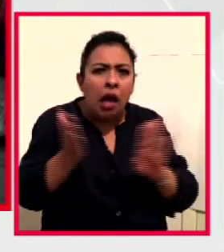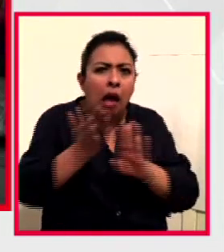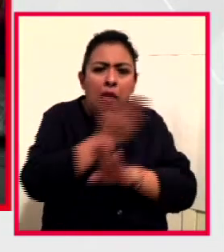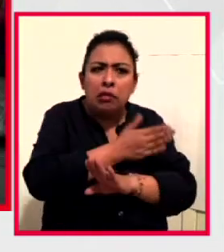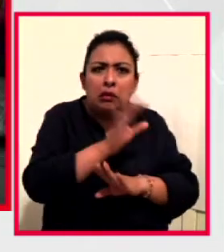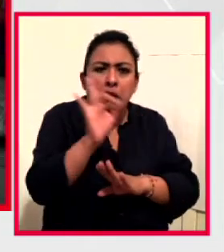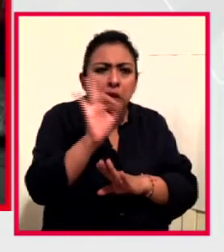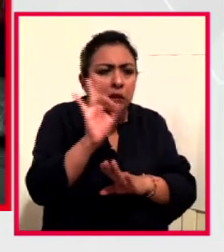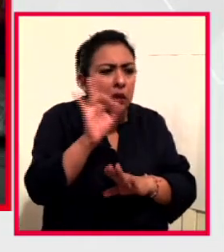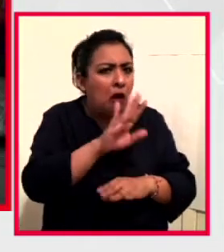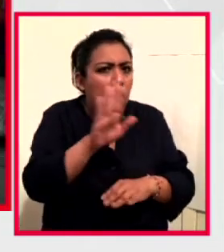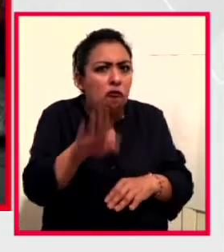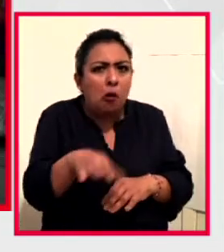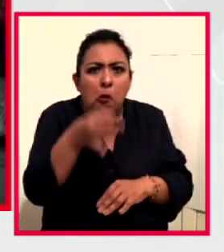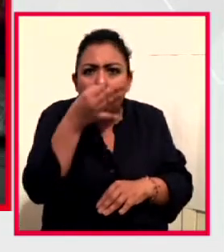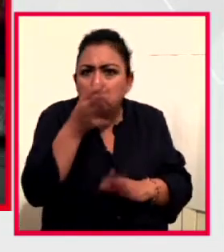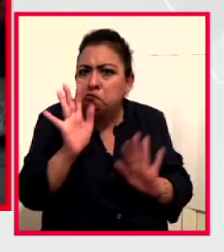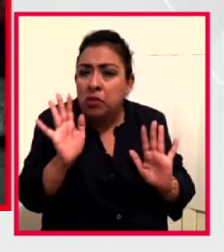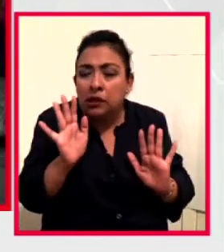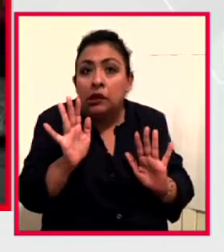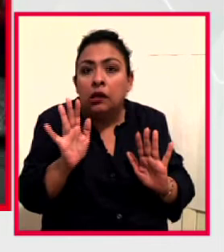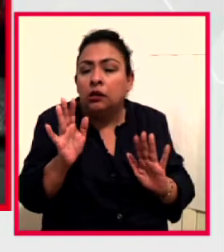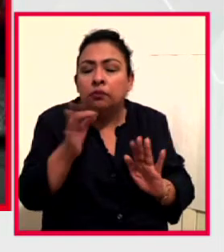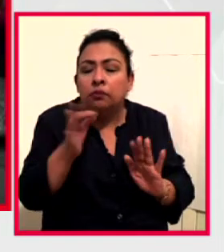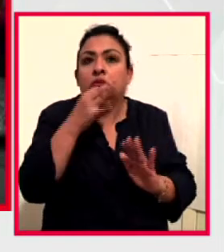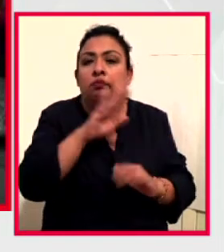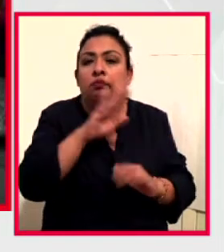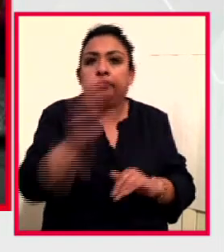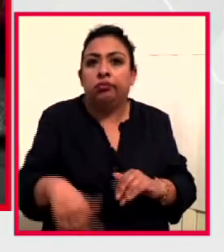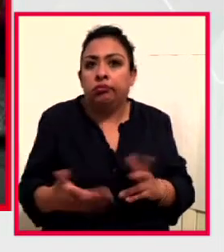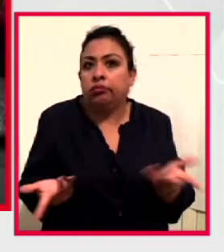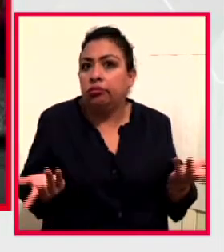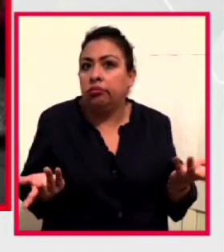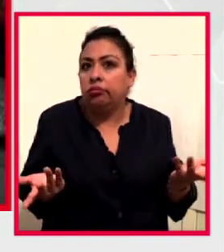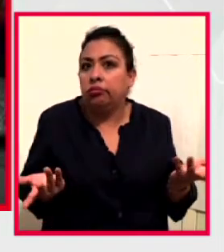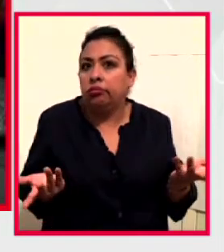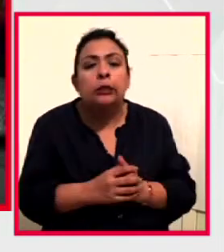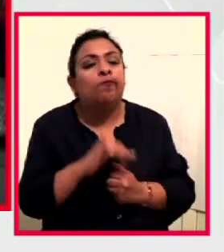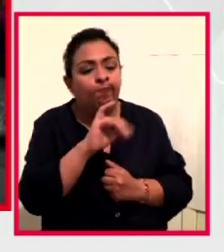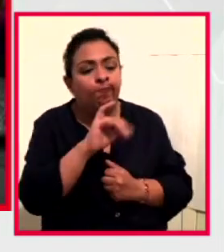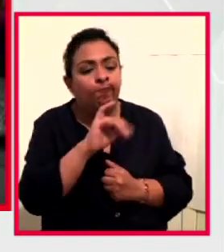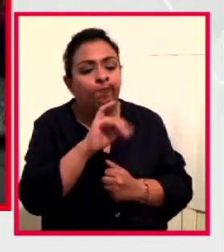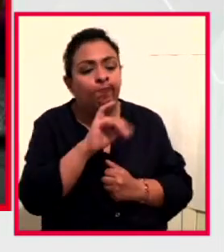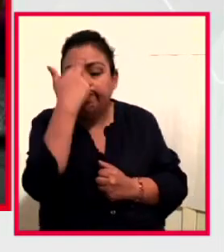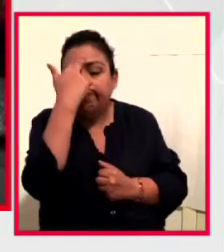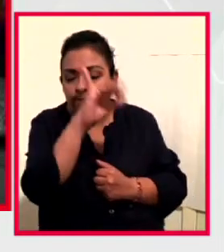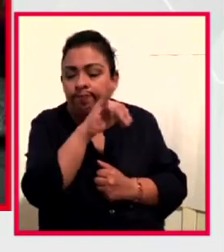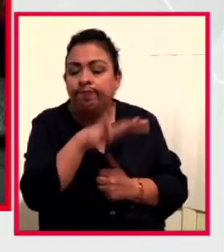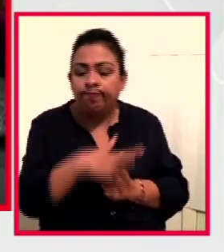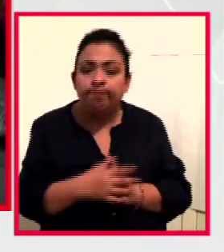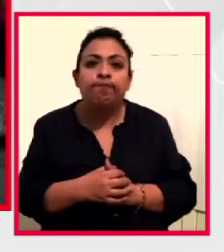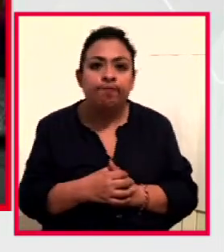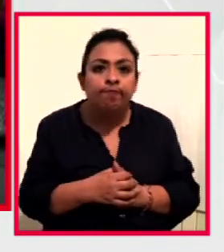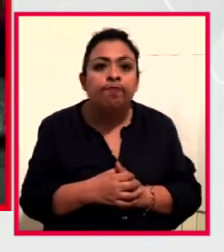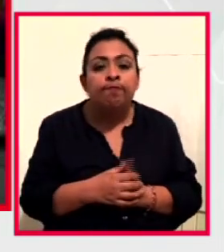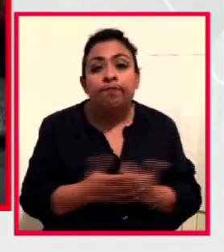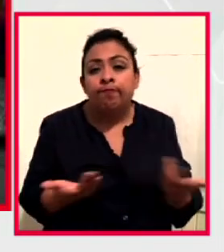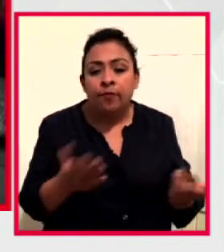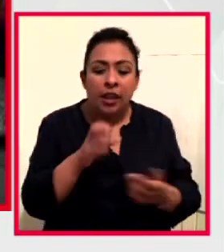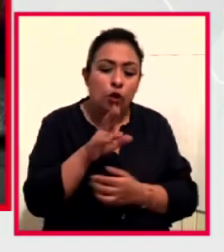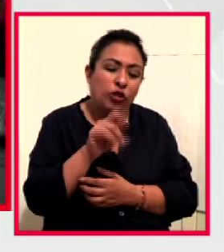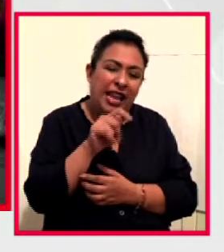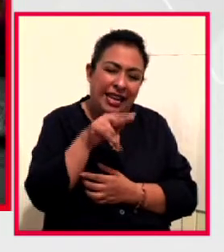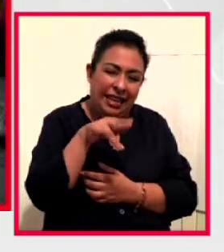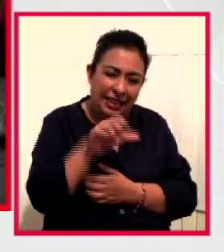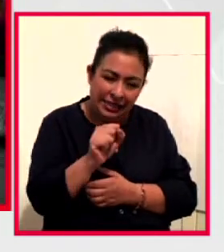de partir y se adelantan. Claro, claro. Sí, la eutanasia, el suicidio